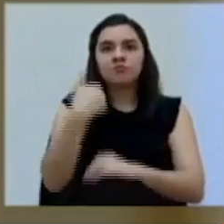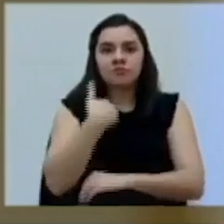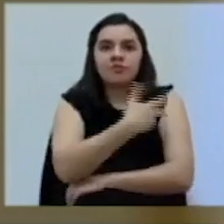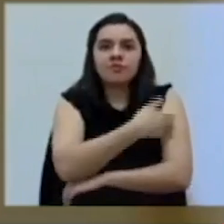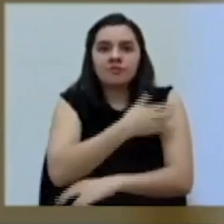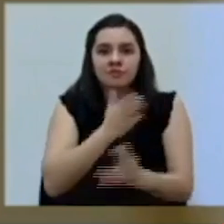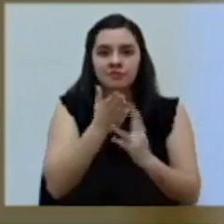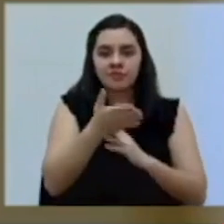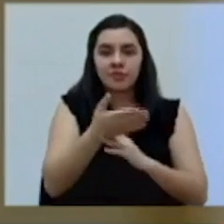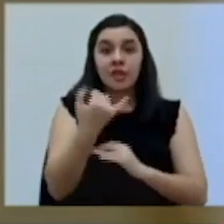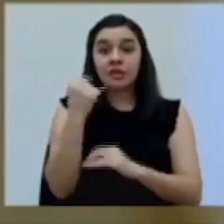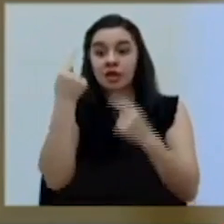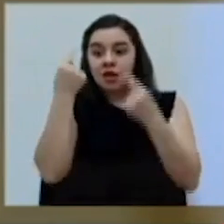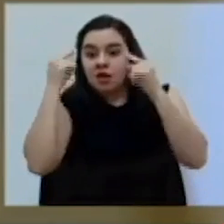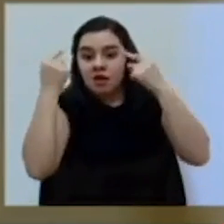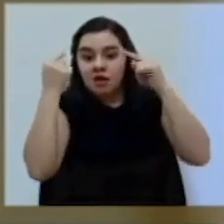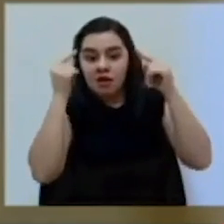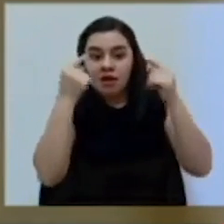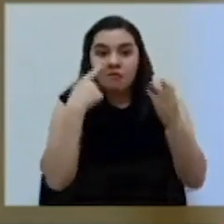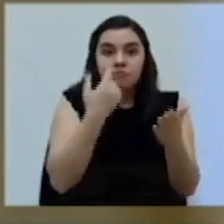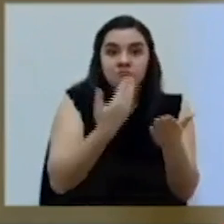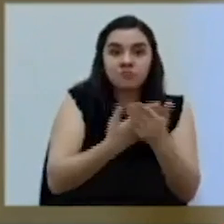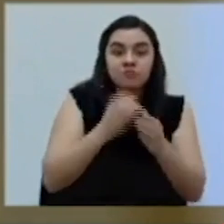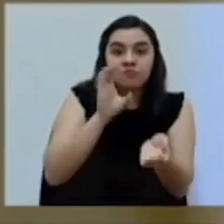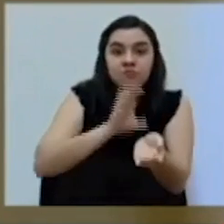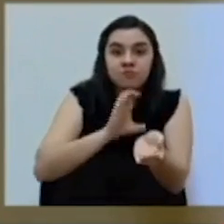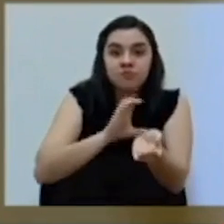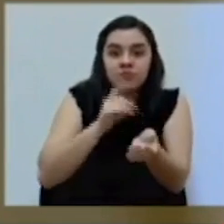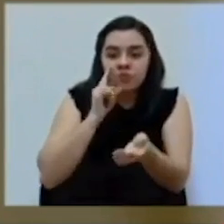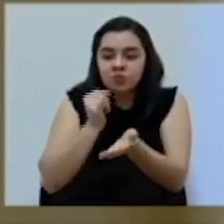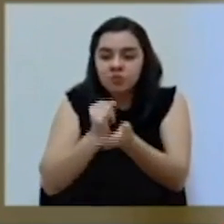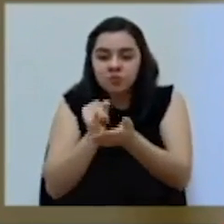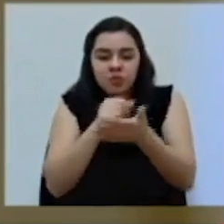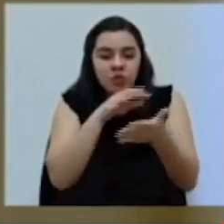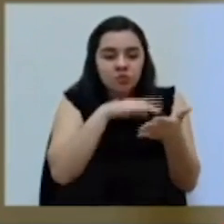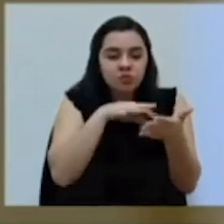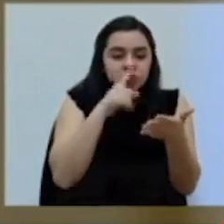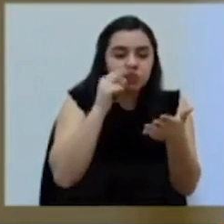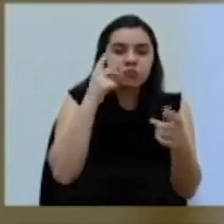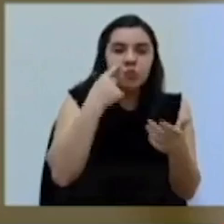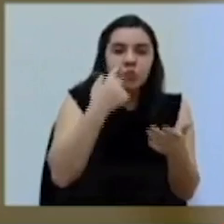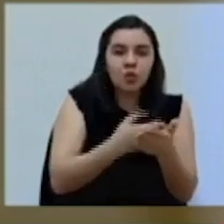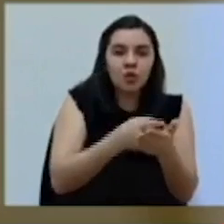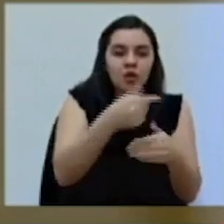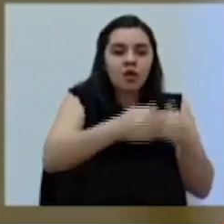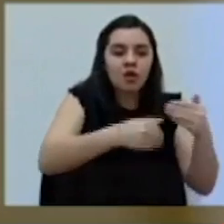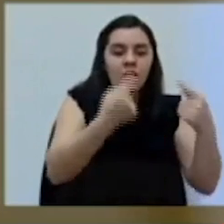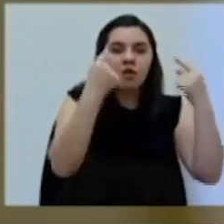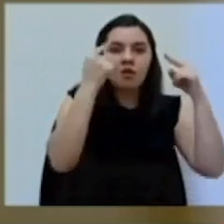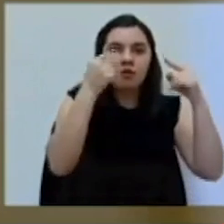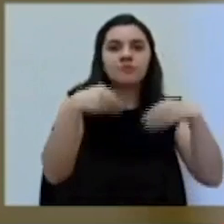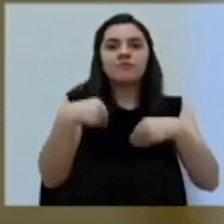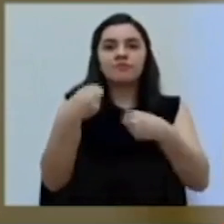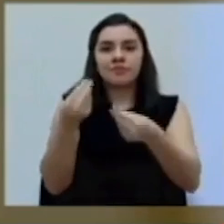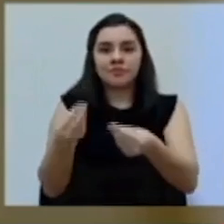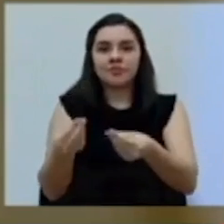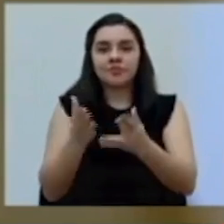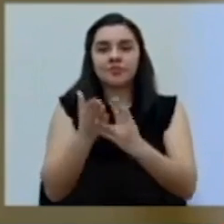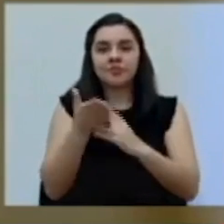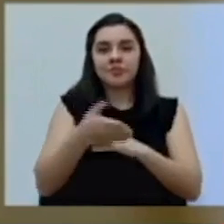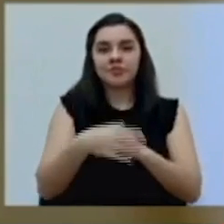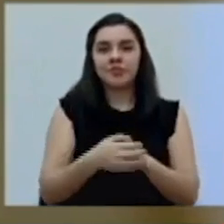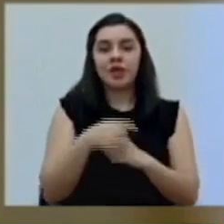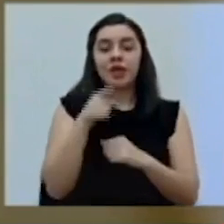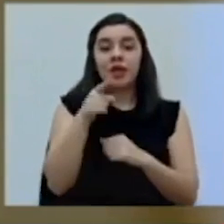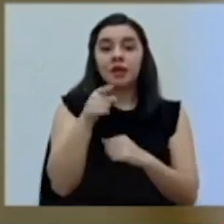Deben resultar exitosos los ensayos clínicos que están en este momento en progreso. Esta vacuna está